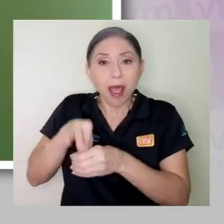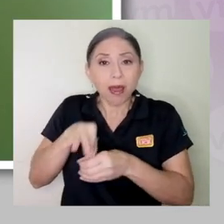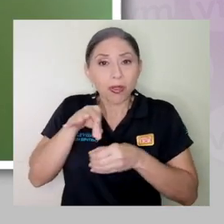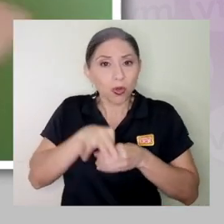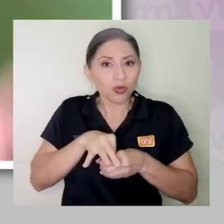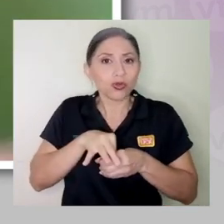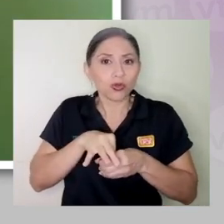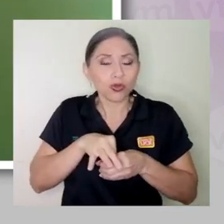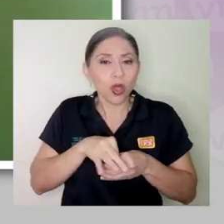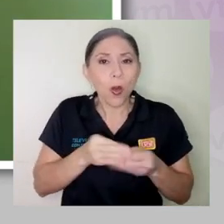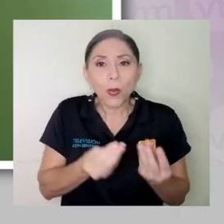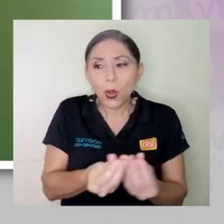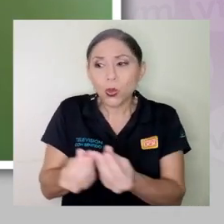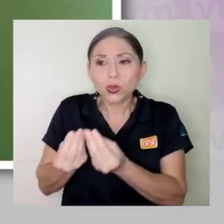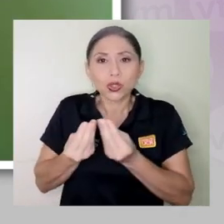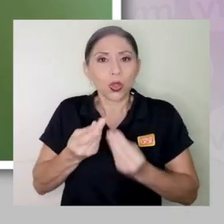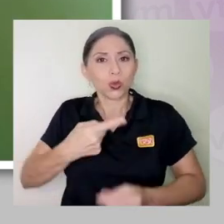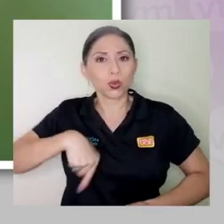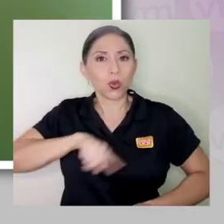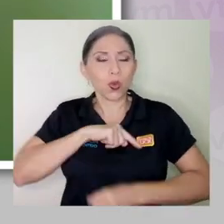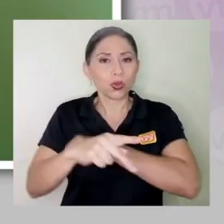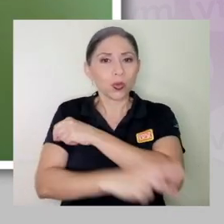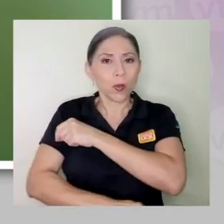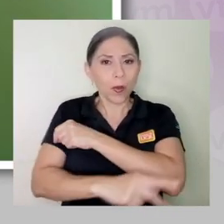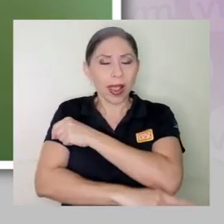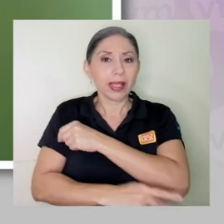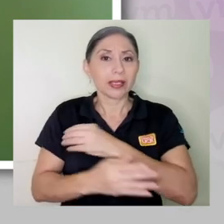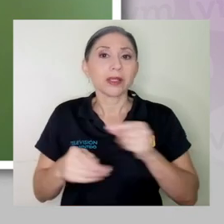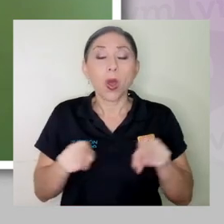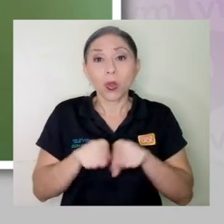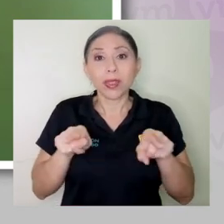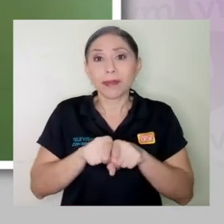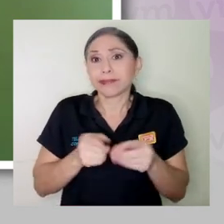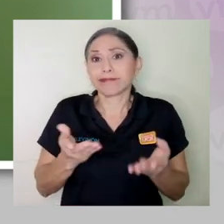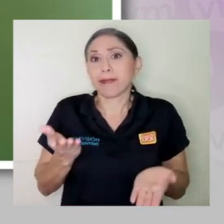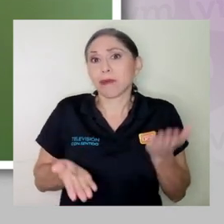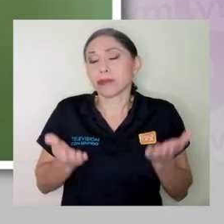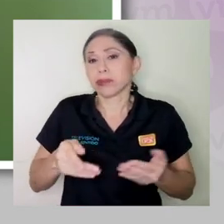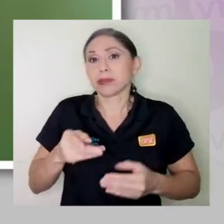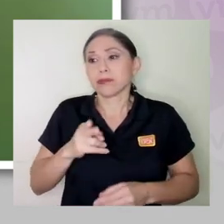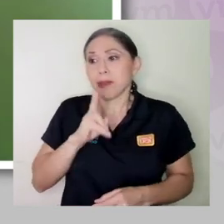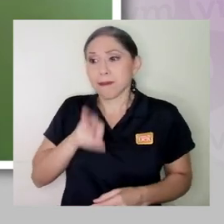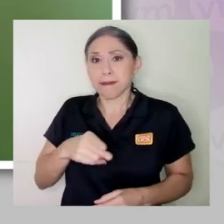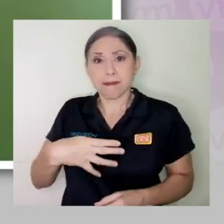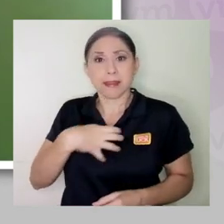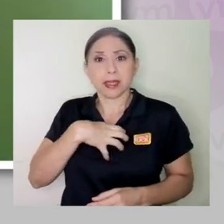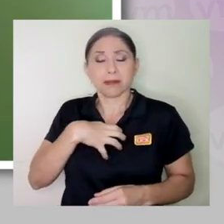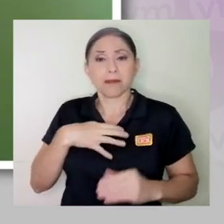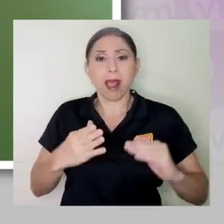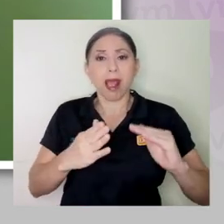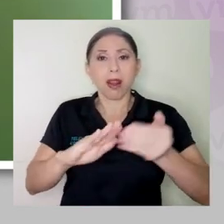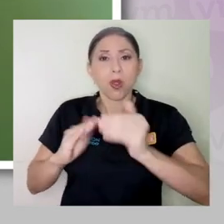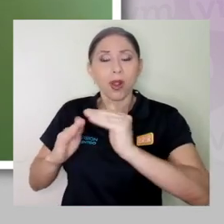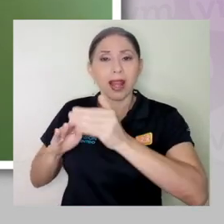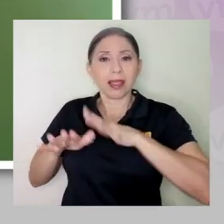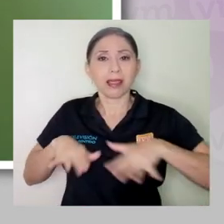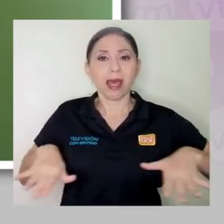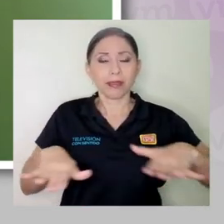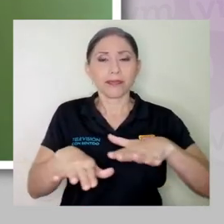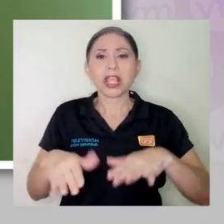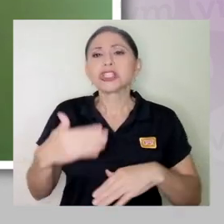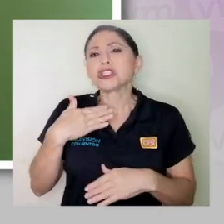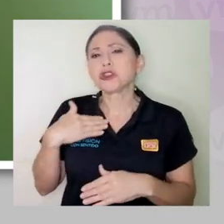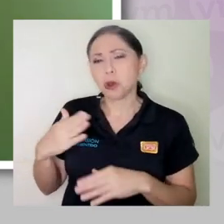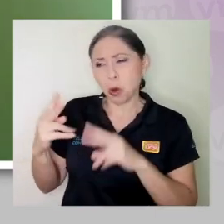o producidos en nuestro país o incluso en nuestra misma localidad, ¿verdad? Si yo